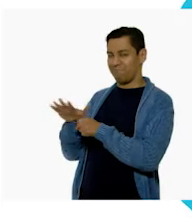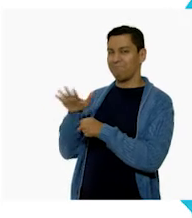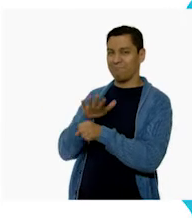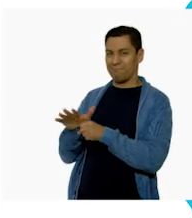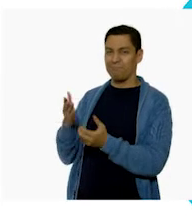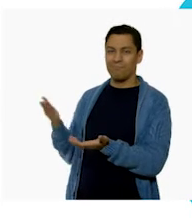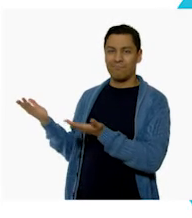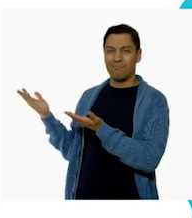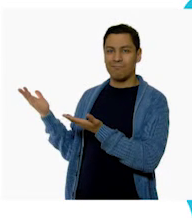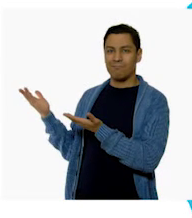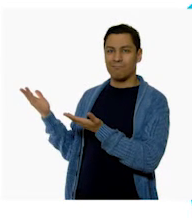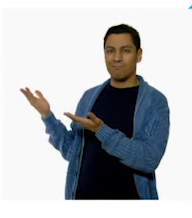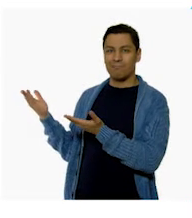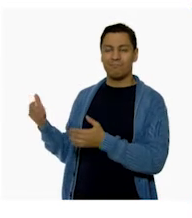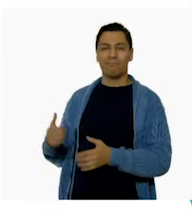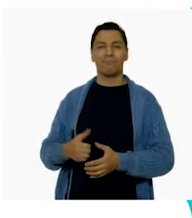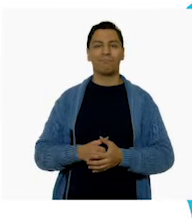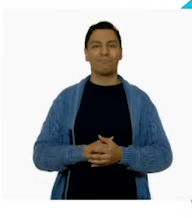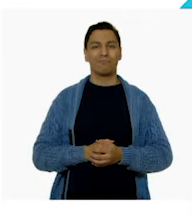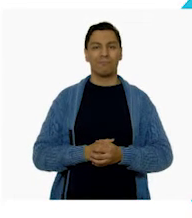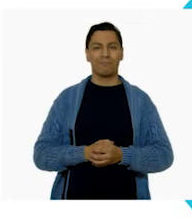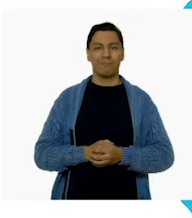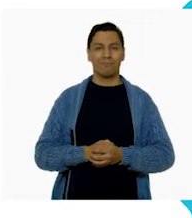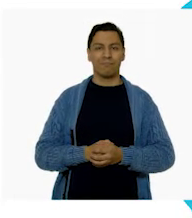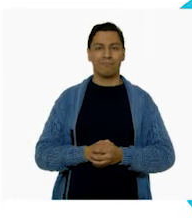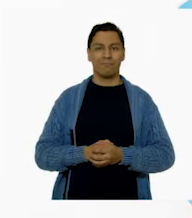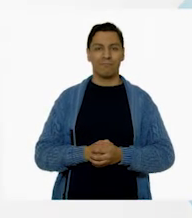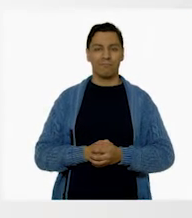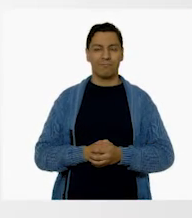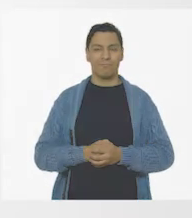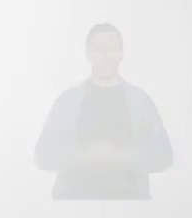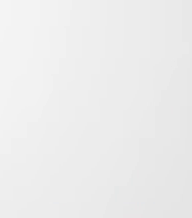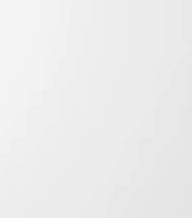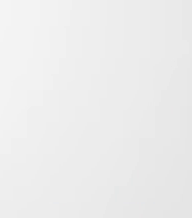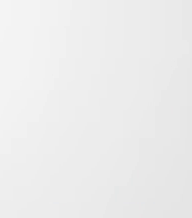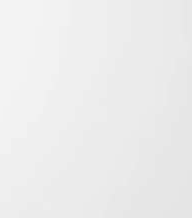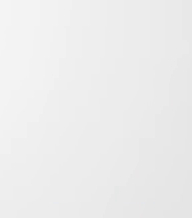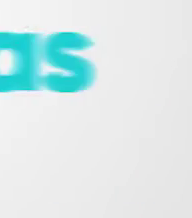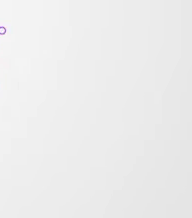liga. Aprende en Casa.cep.gov.mx.